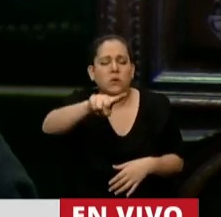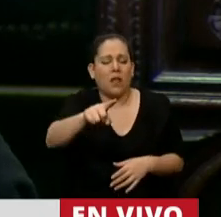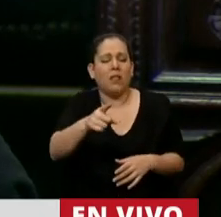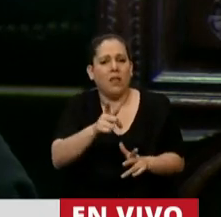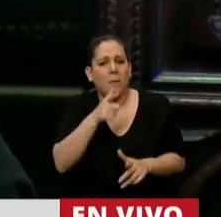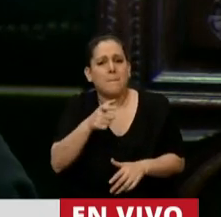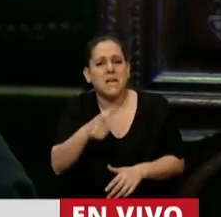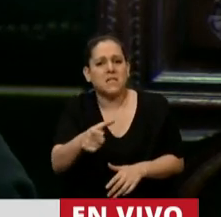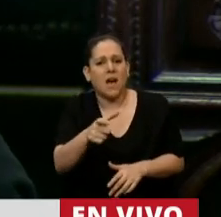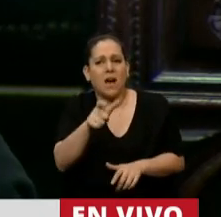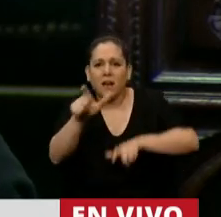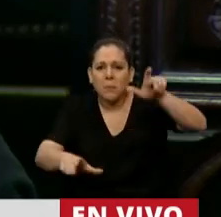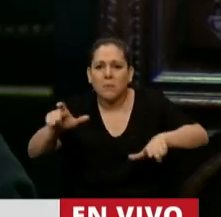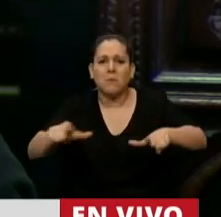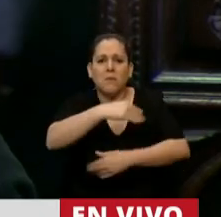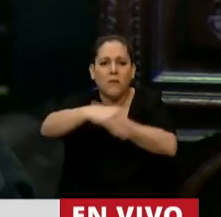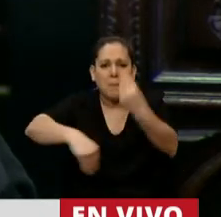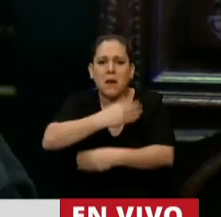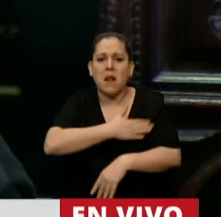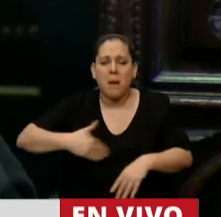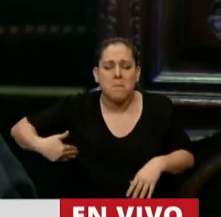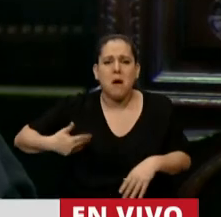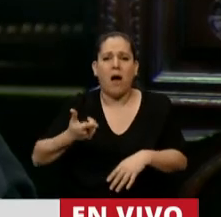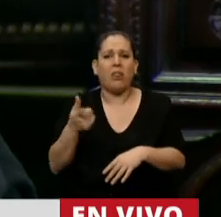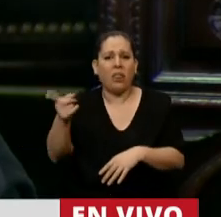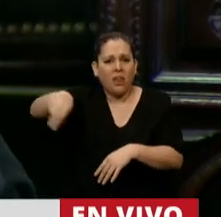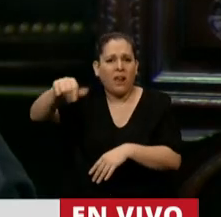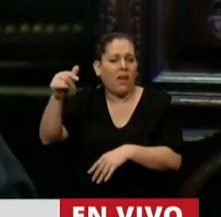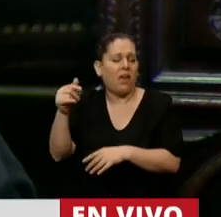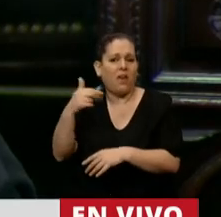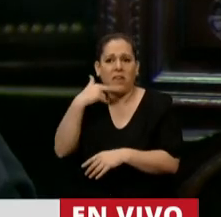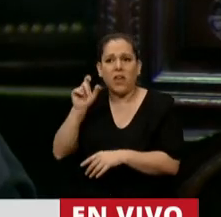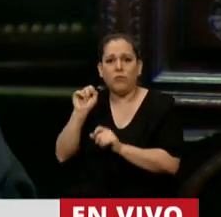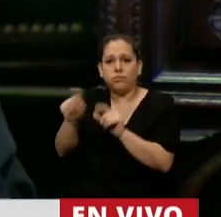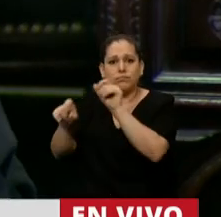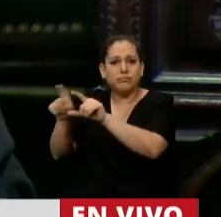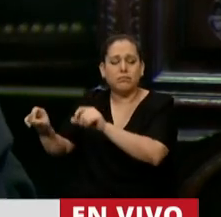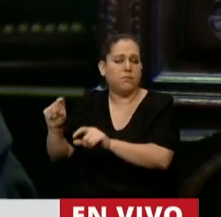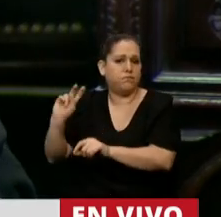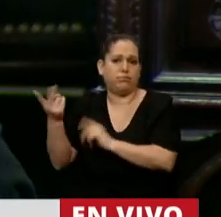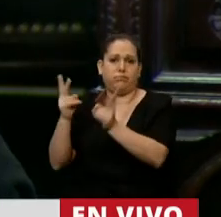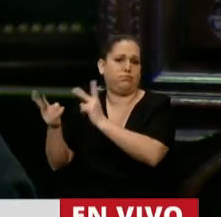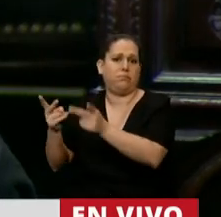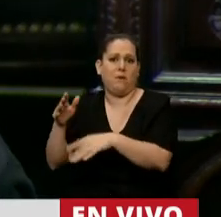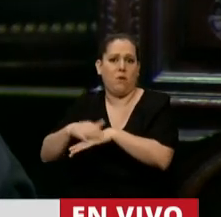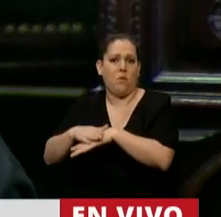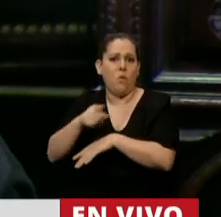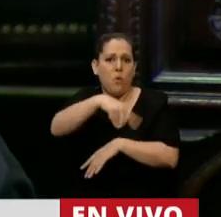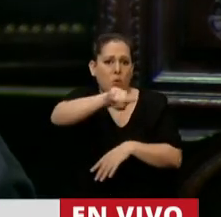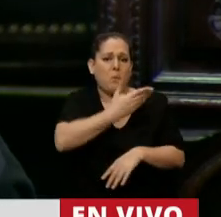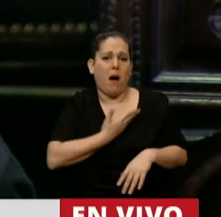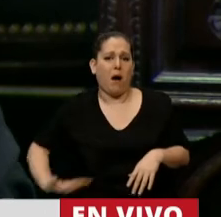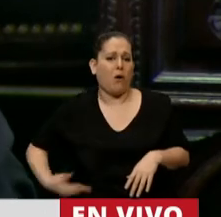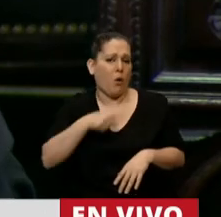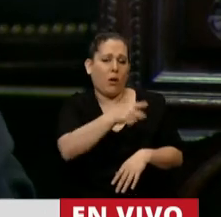a todas aquellas madres que hoy tienen que lamentar que sus hijos no estén en sus mesas porque este gobierno no los pudo